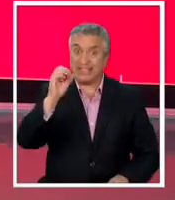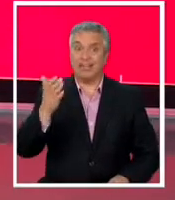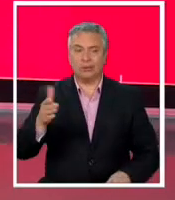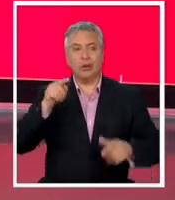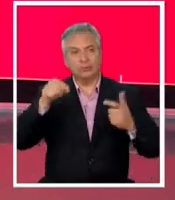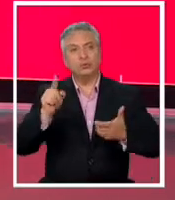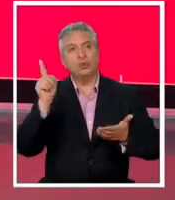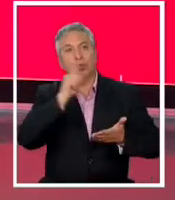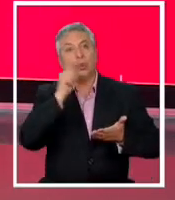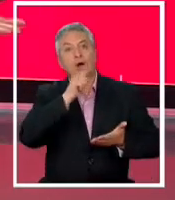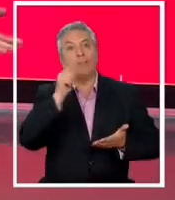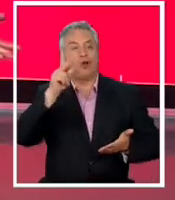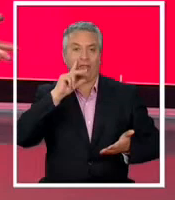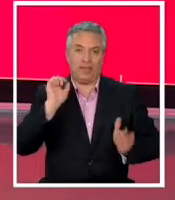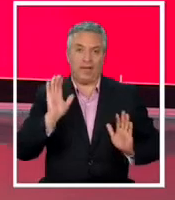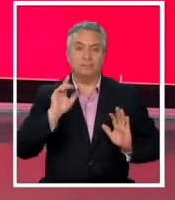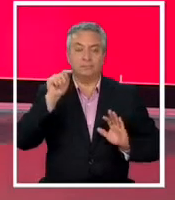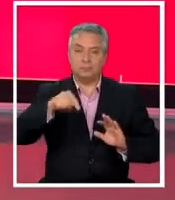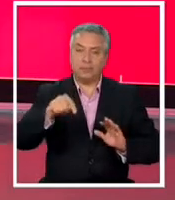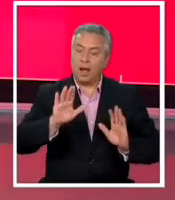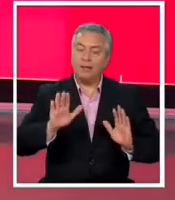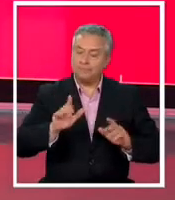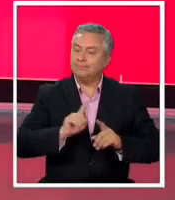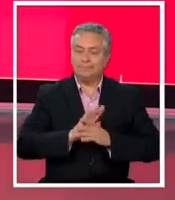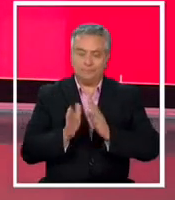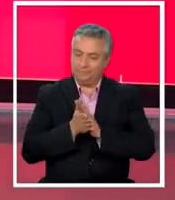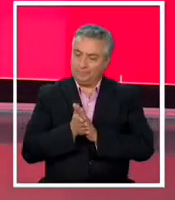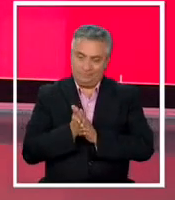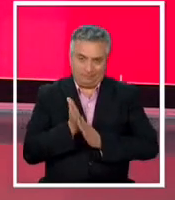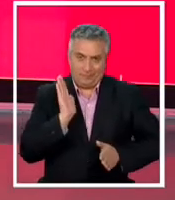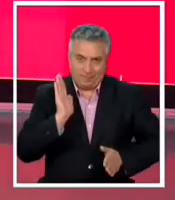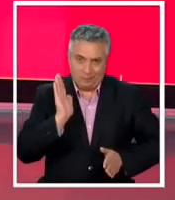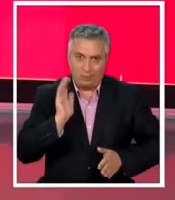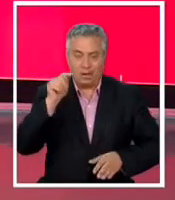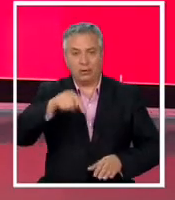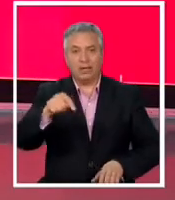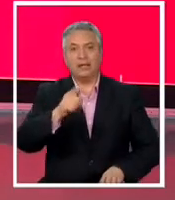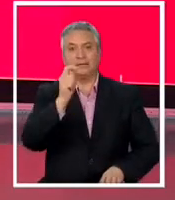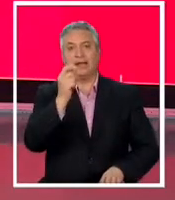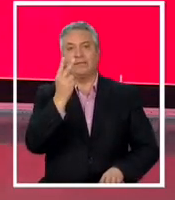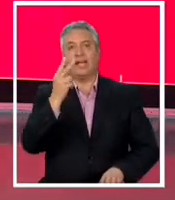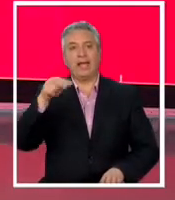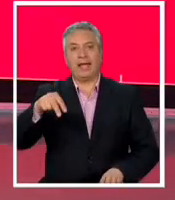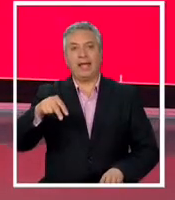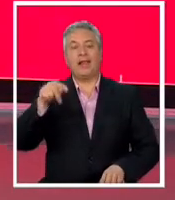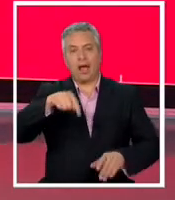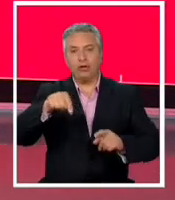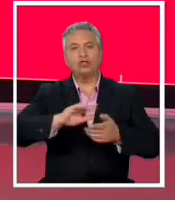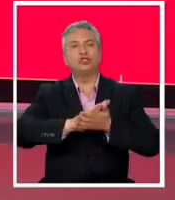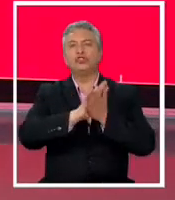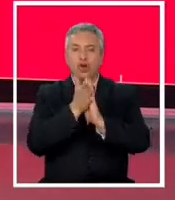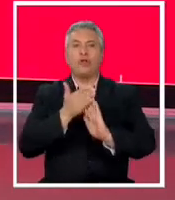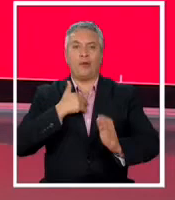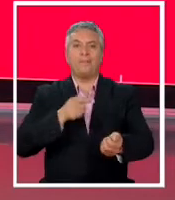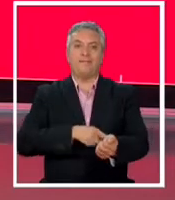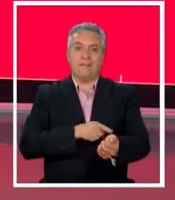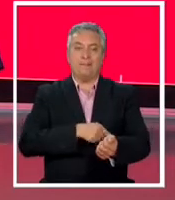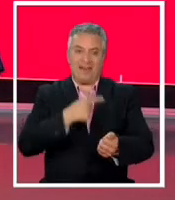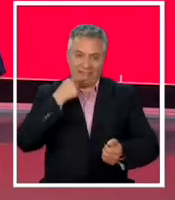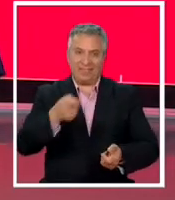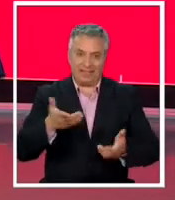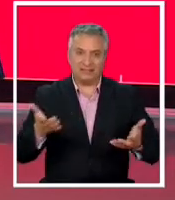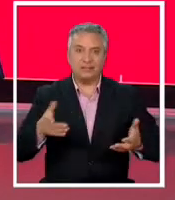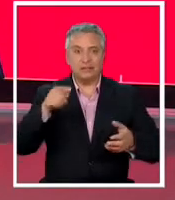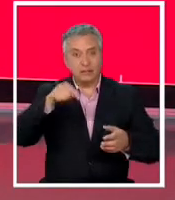día bueno nos vamos pero qué sé por supuesto en TVN ahora llega todo por mi familia y por canal 24 horas viene